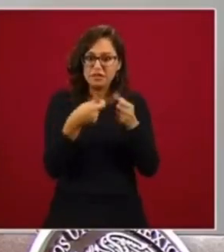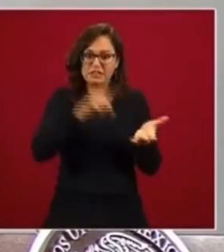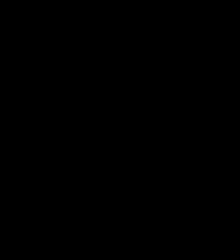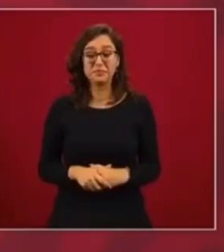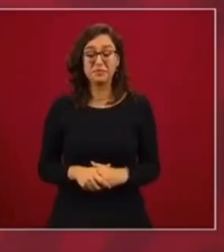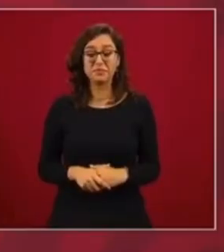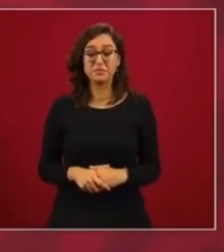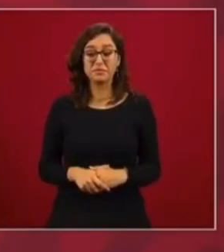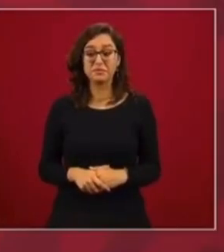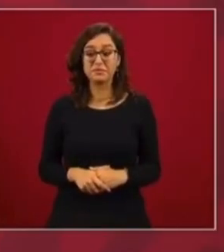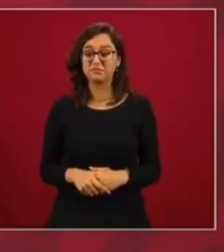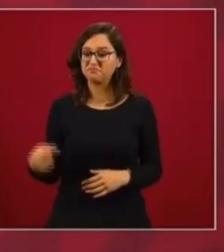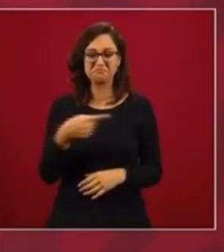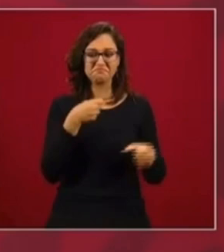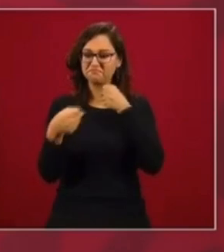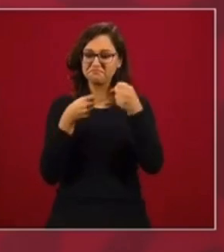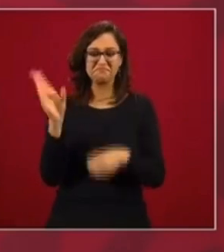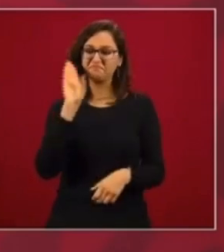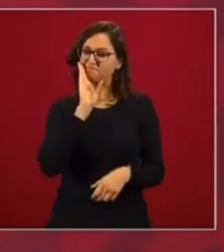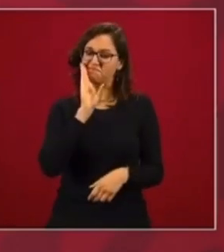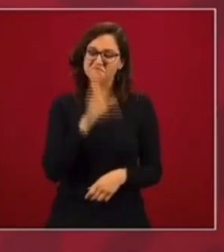es esto. Es periodismo vil.